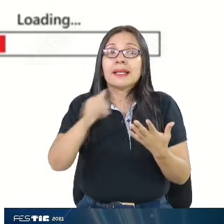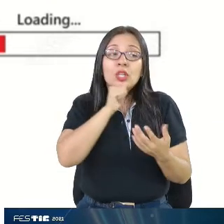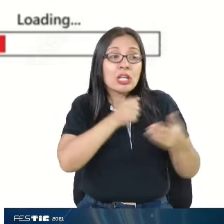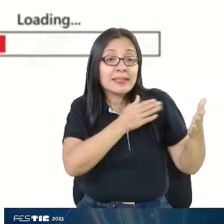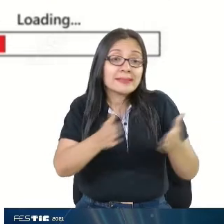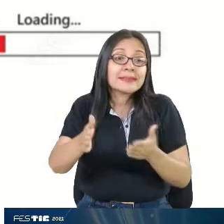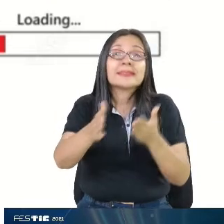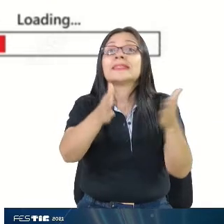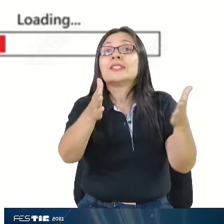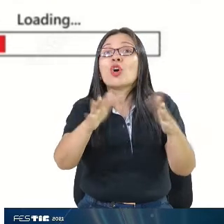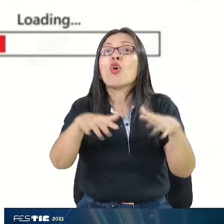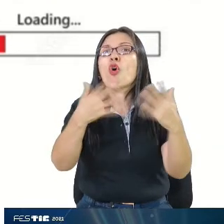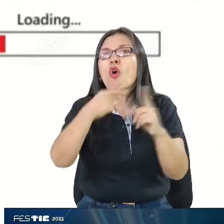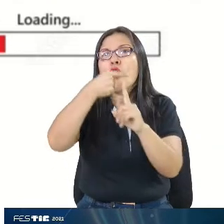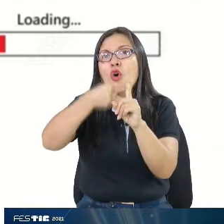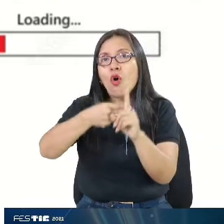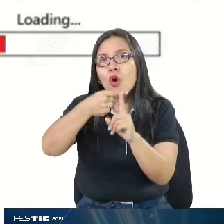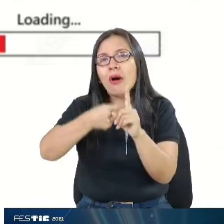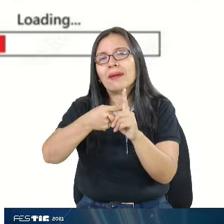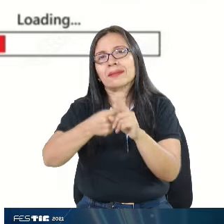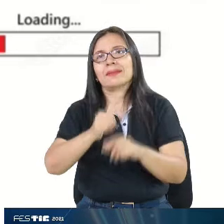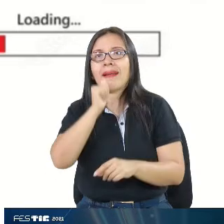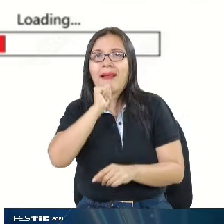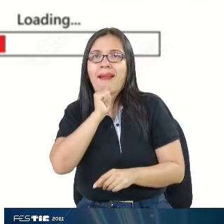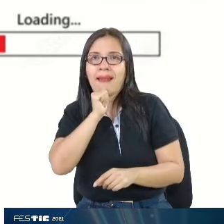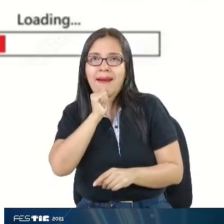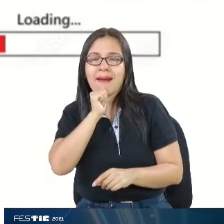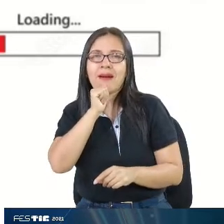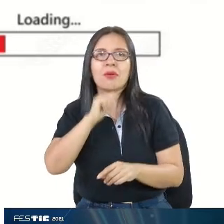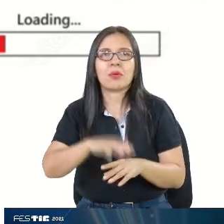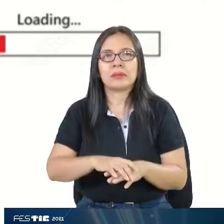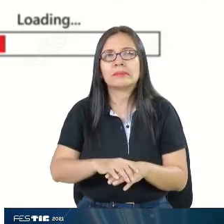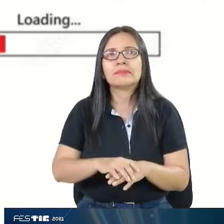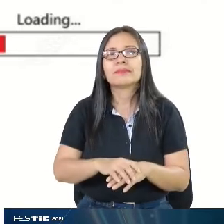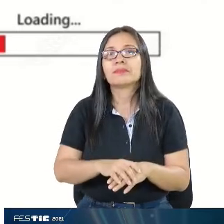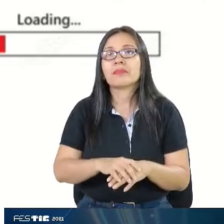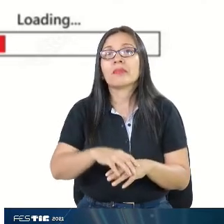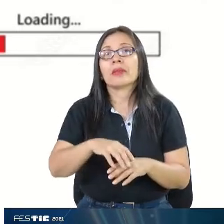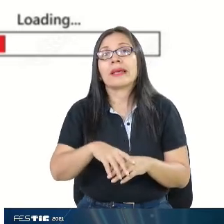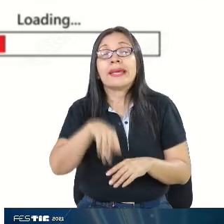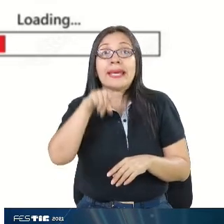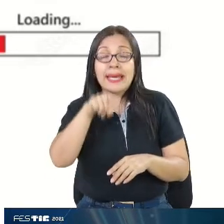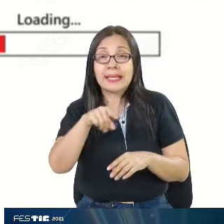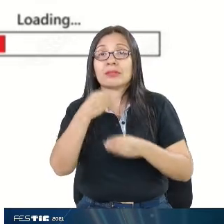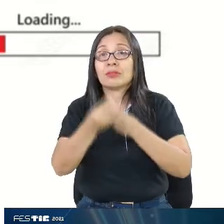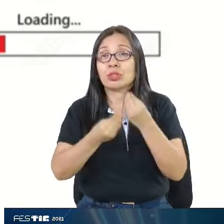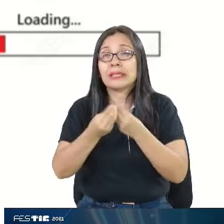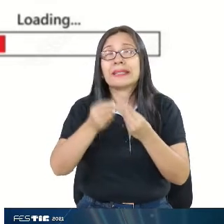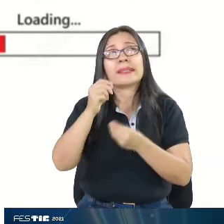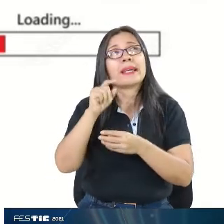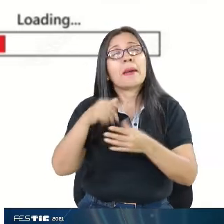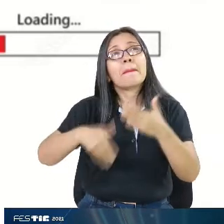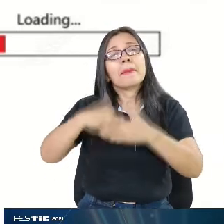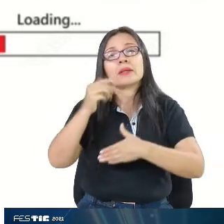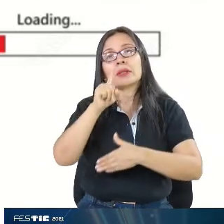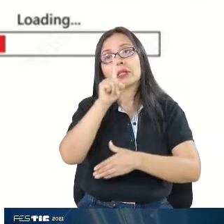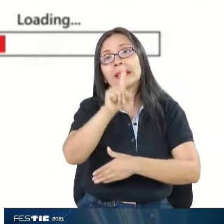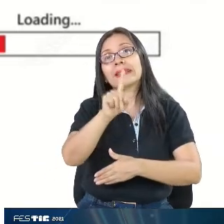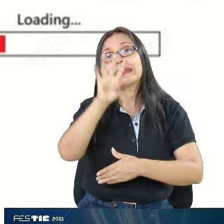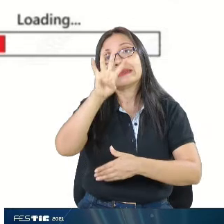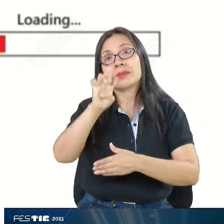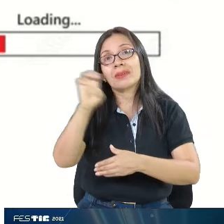precipitación, temperatura, calidad del agua. Y este servicio lo tenemos activo desde el 19 de enero de 2021.